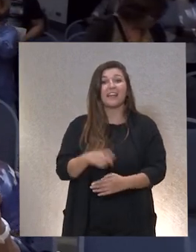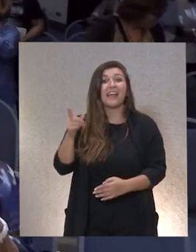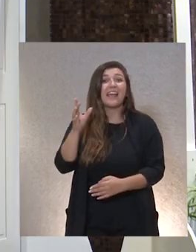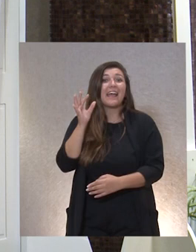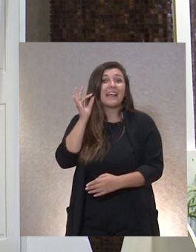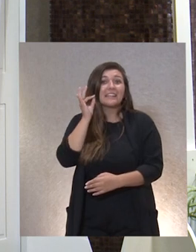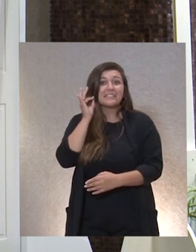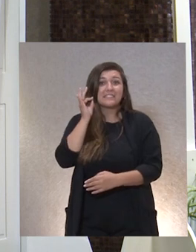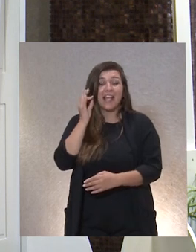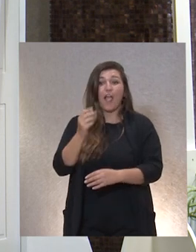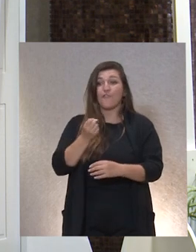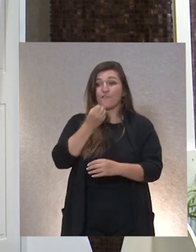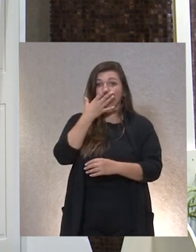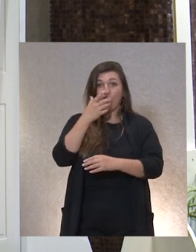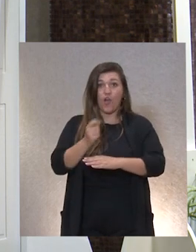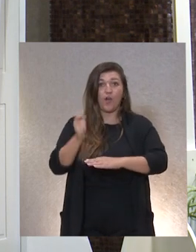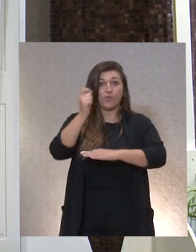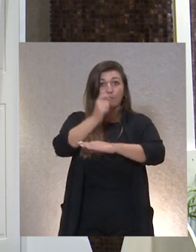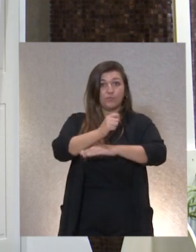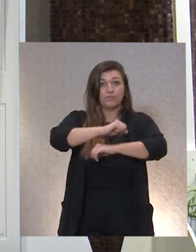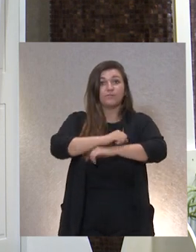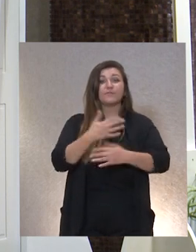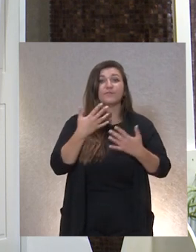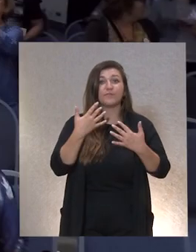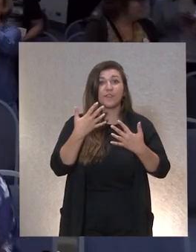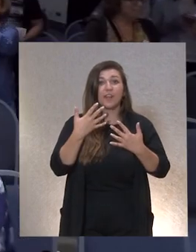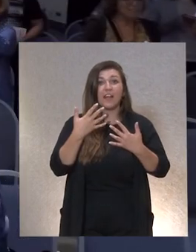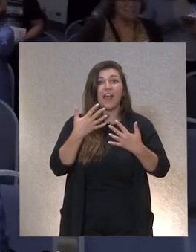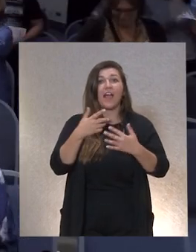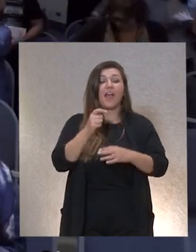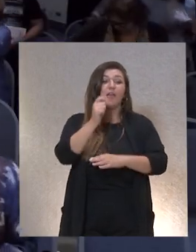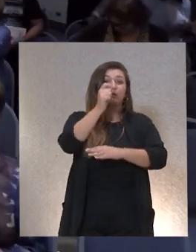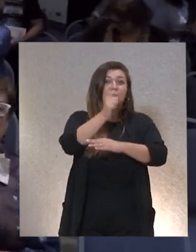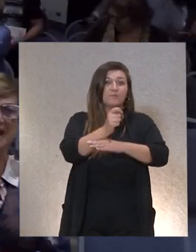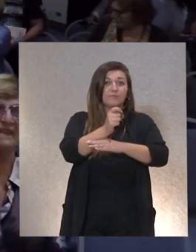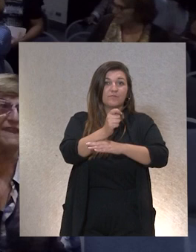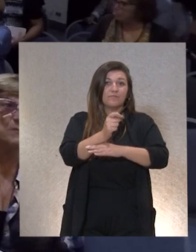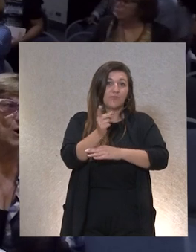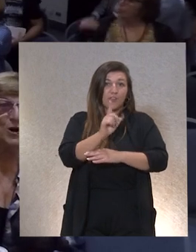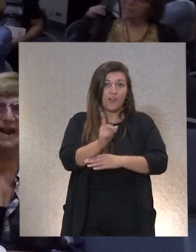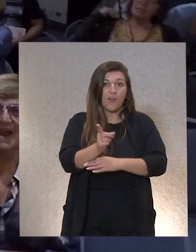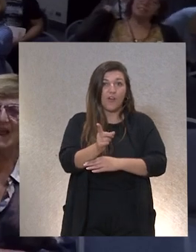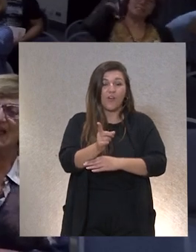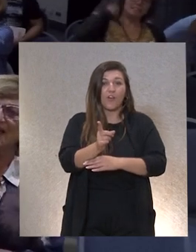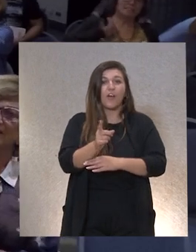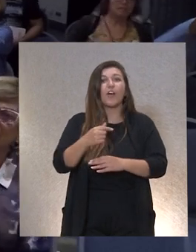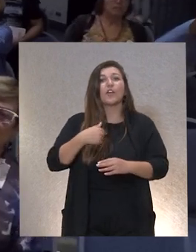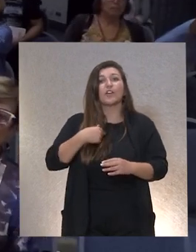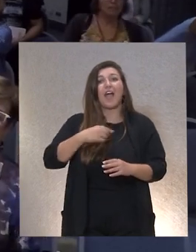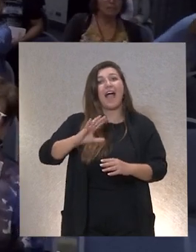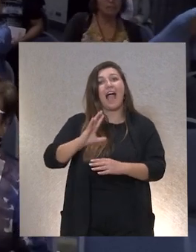La ponga en el balcón, que la dejé de poner.